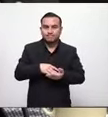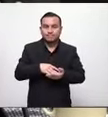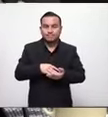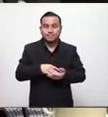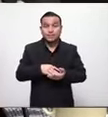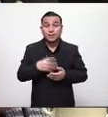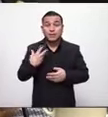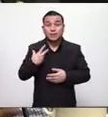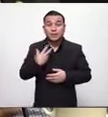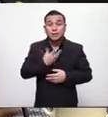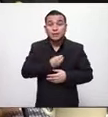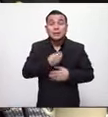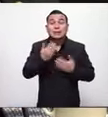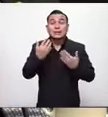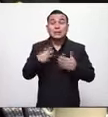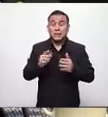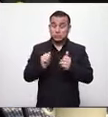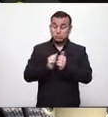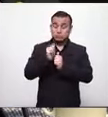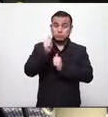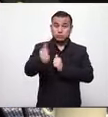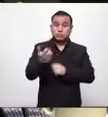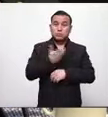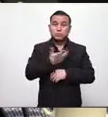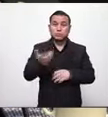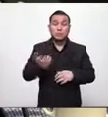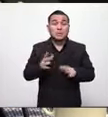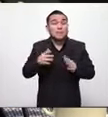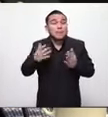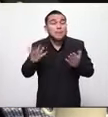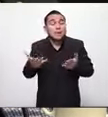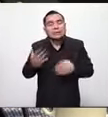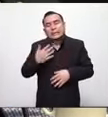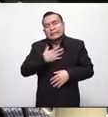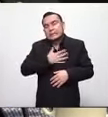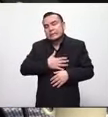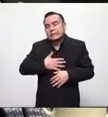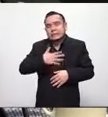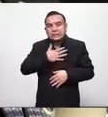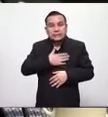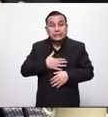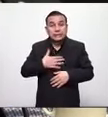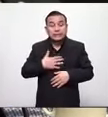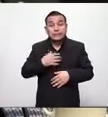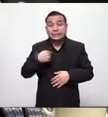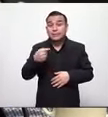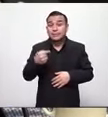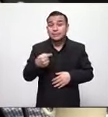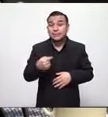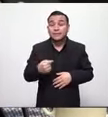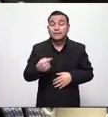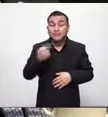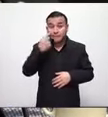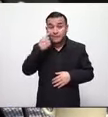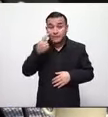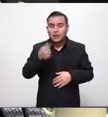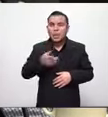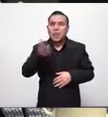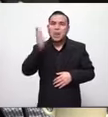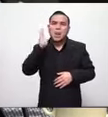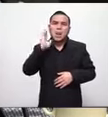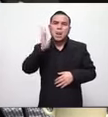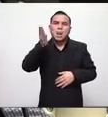nosotros ya hubiéramos avanzado en esto pero lastimosamente siempre existe el discurso